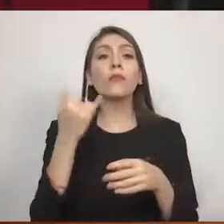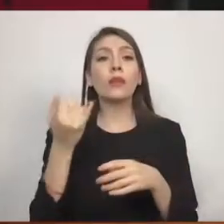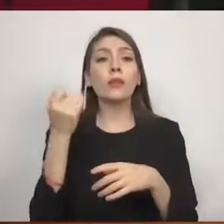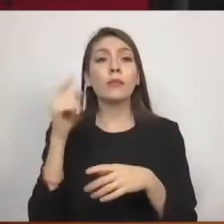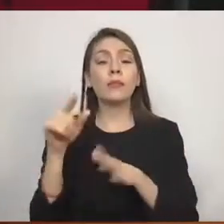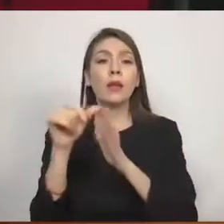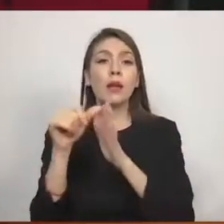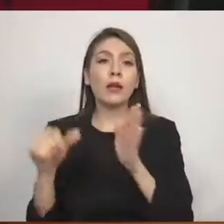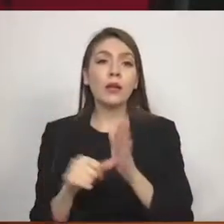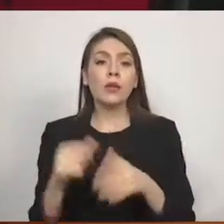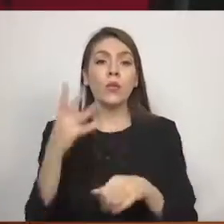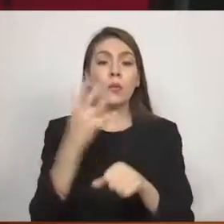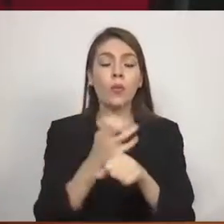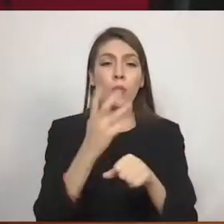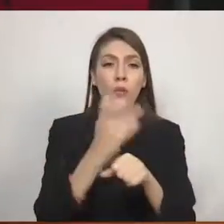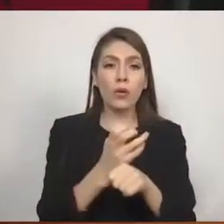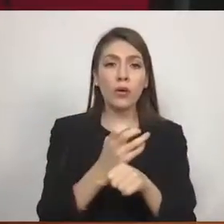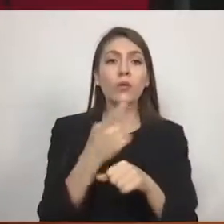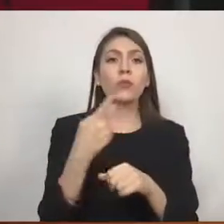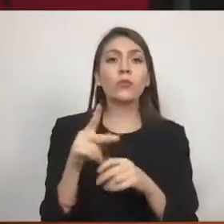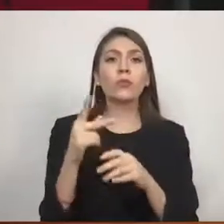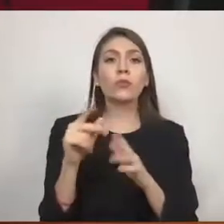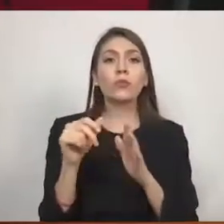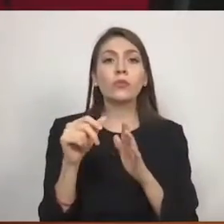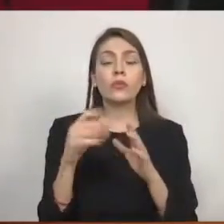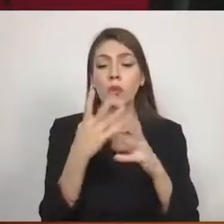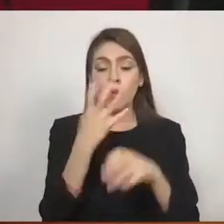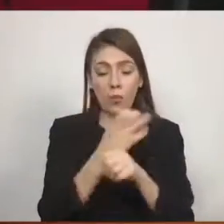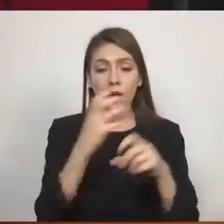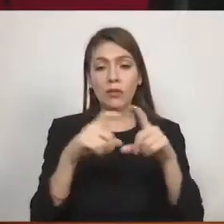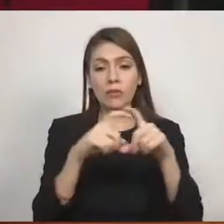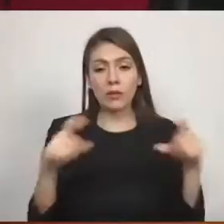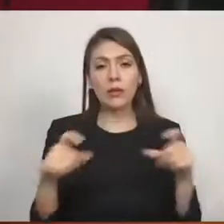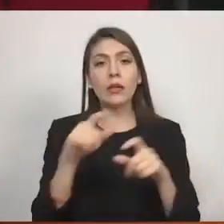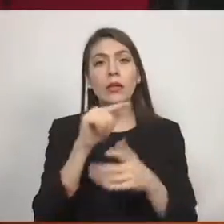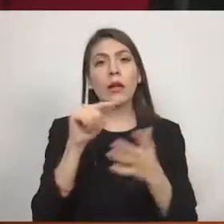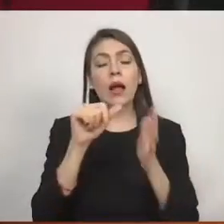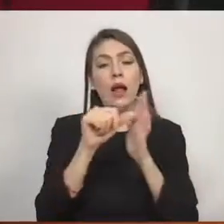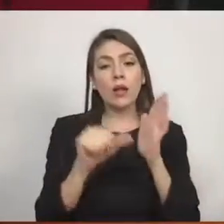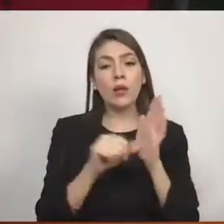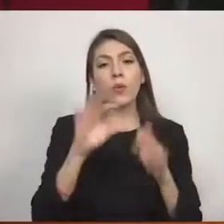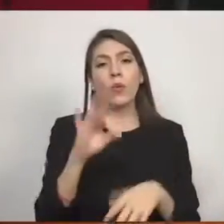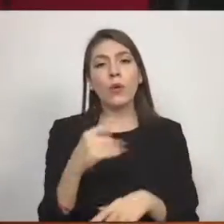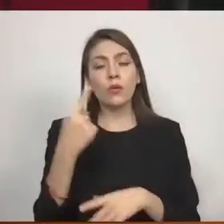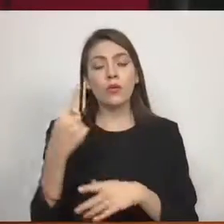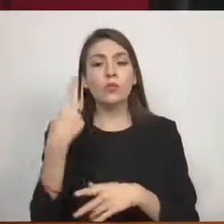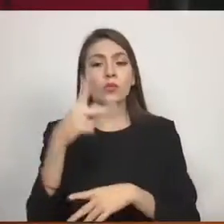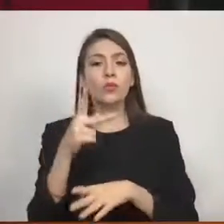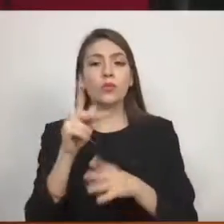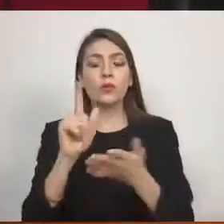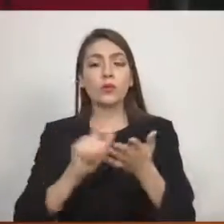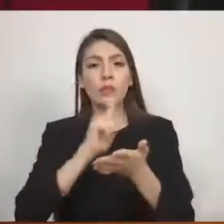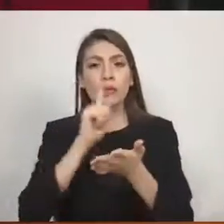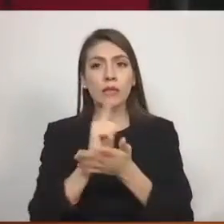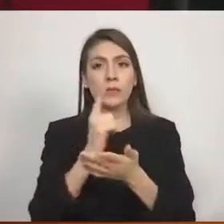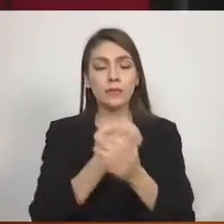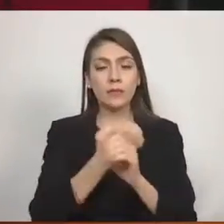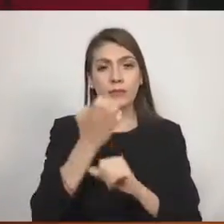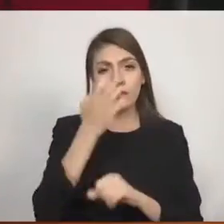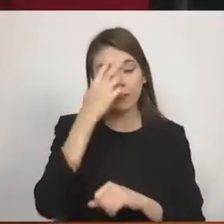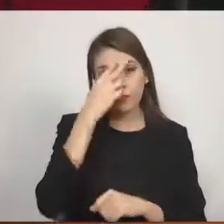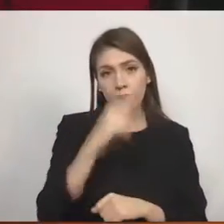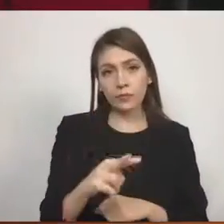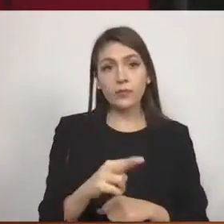artículo 41 de la Ley Orgánica Municipal del Estado de México, que señalan que para cubrir las faltas